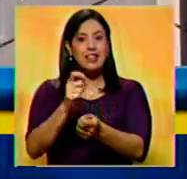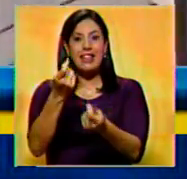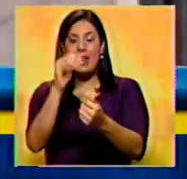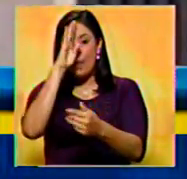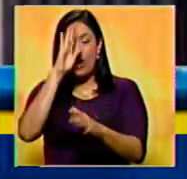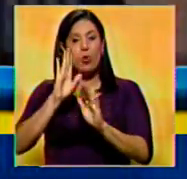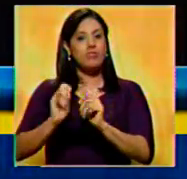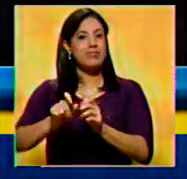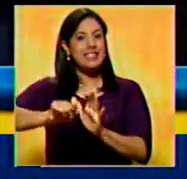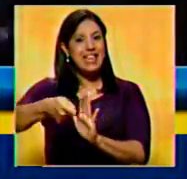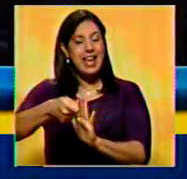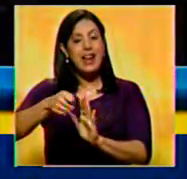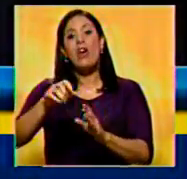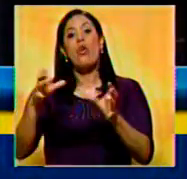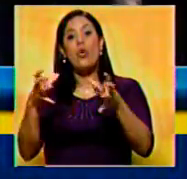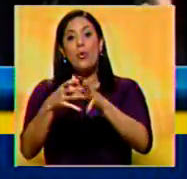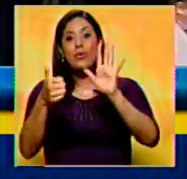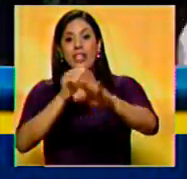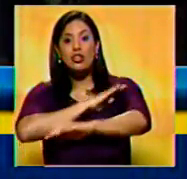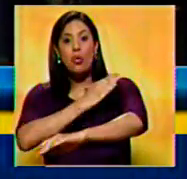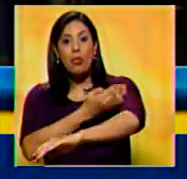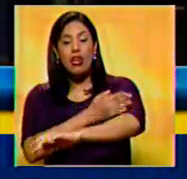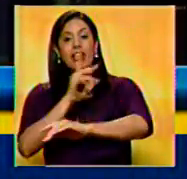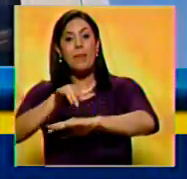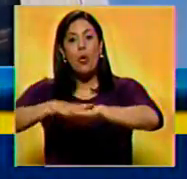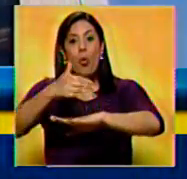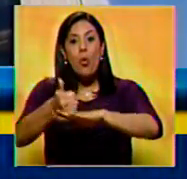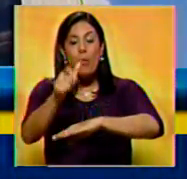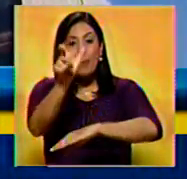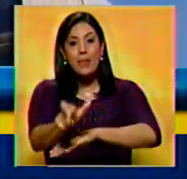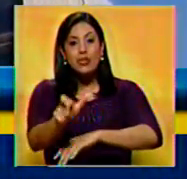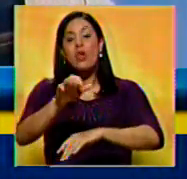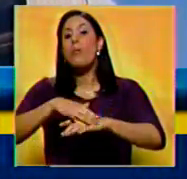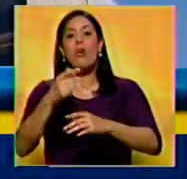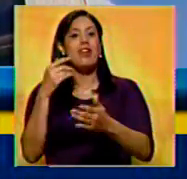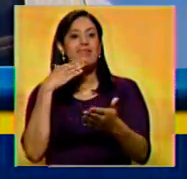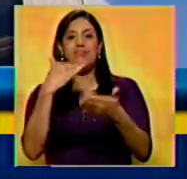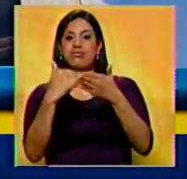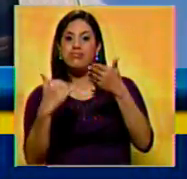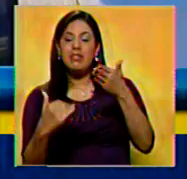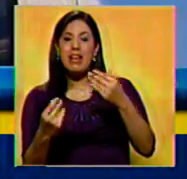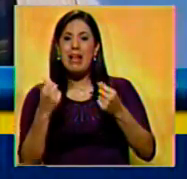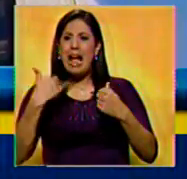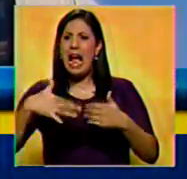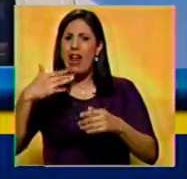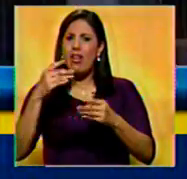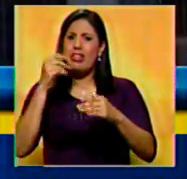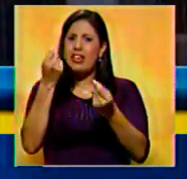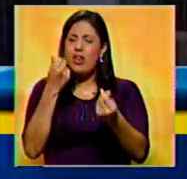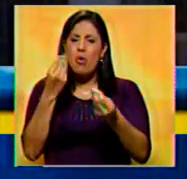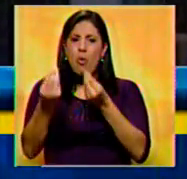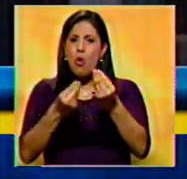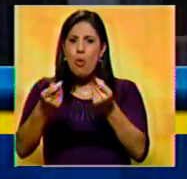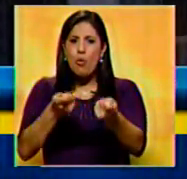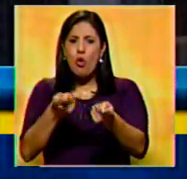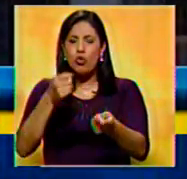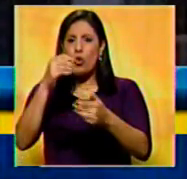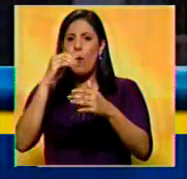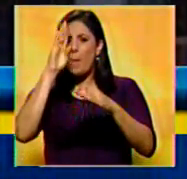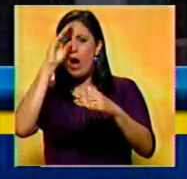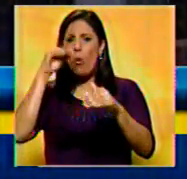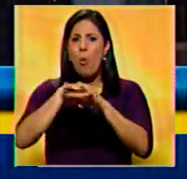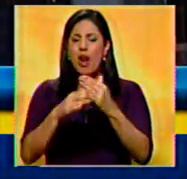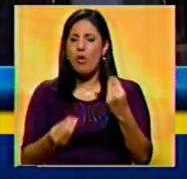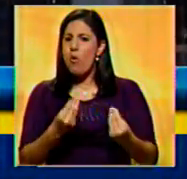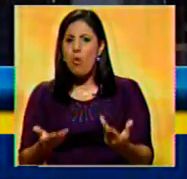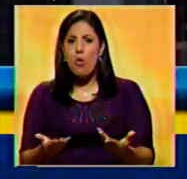las cuentas bancarias del Grupo Sexto Poder y del acusado tras no poder justificar los altos montos de dinero que maneja en sus cuentas,